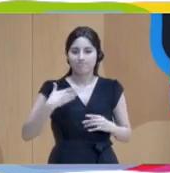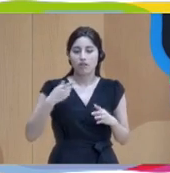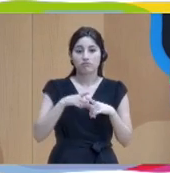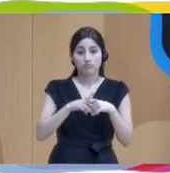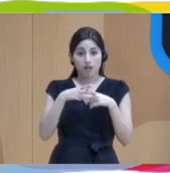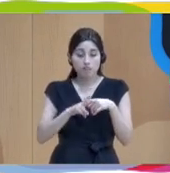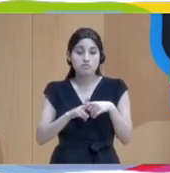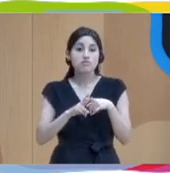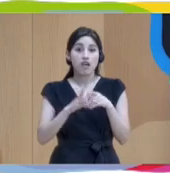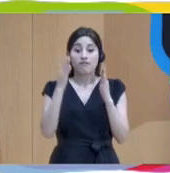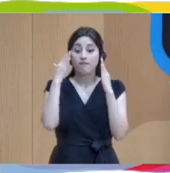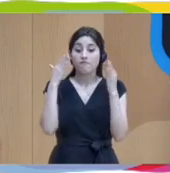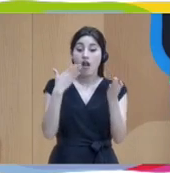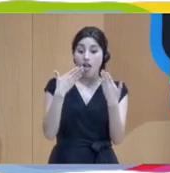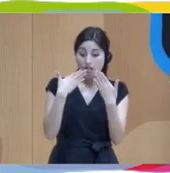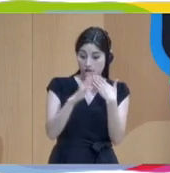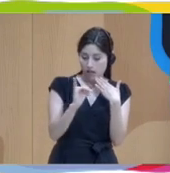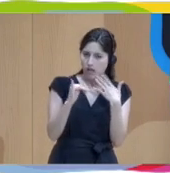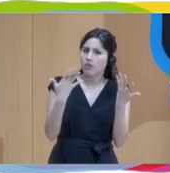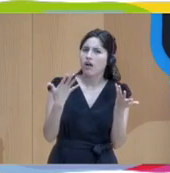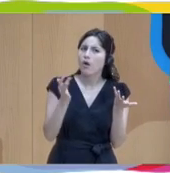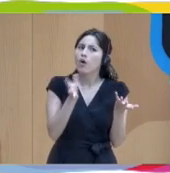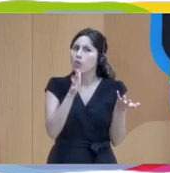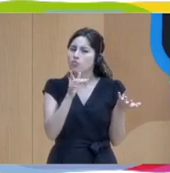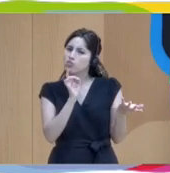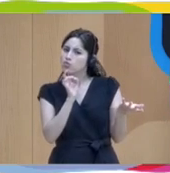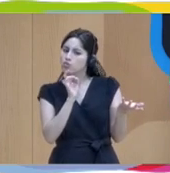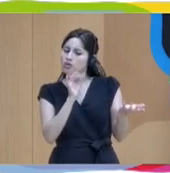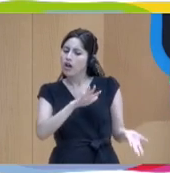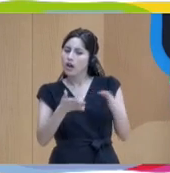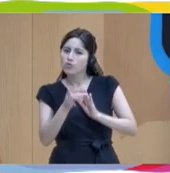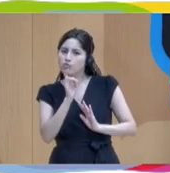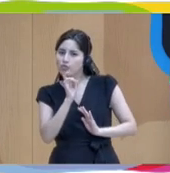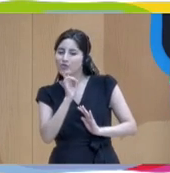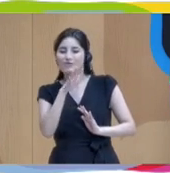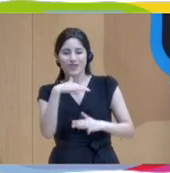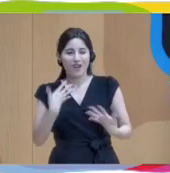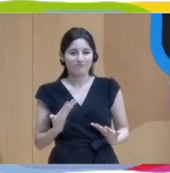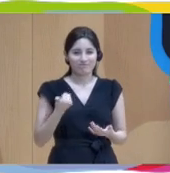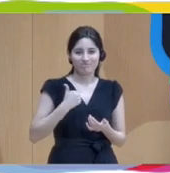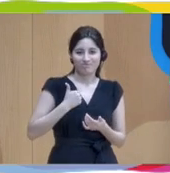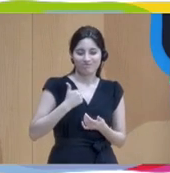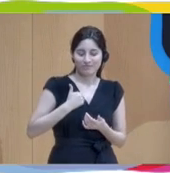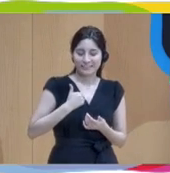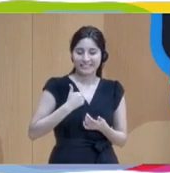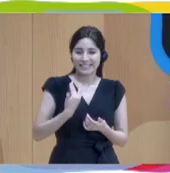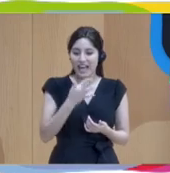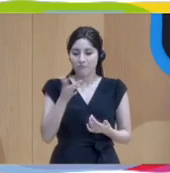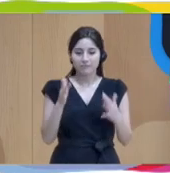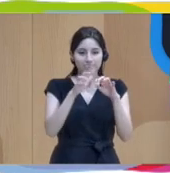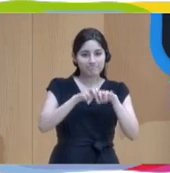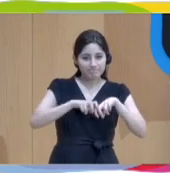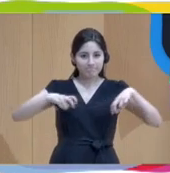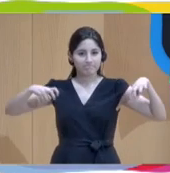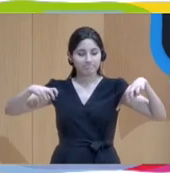dialógico, ahora solamente nos queda saber cómo, cómo vamos a hacerlo. Y es precisamente lo que vamos a tener la oportunidad de ver en esta mesa. Vamos a hablar de